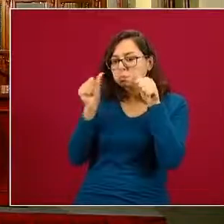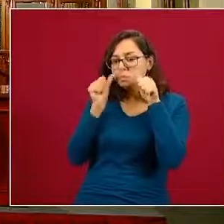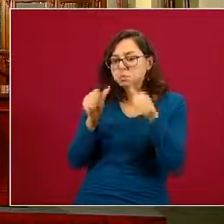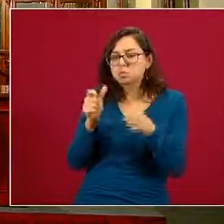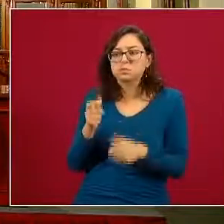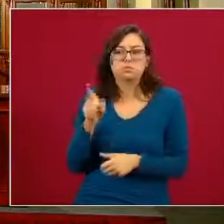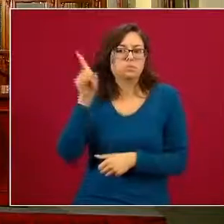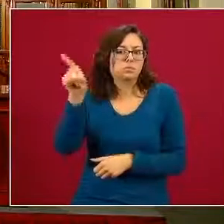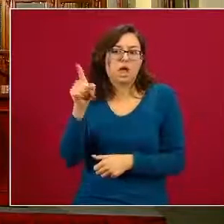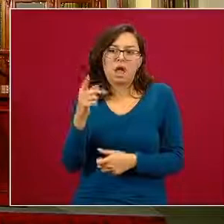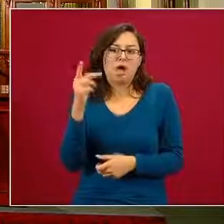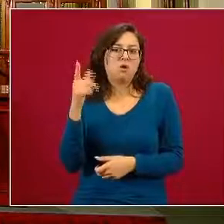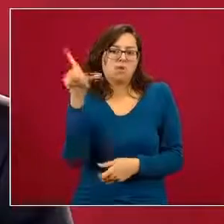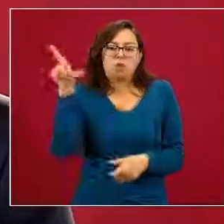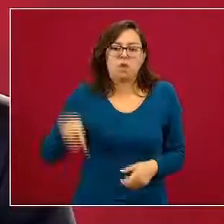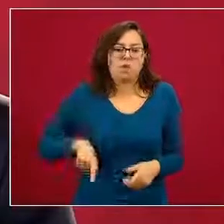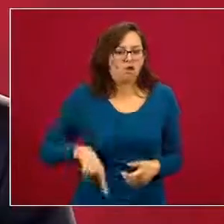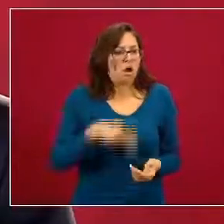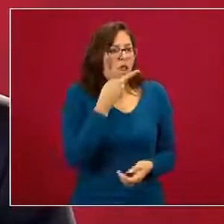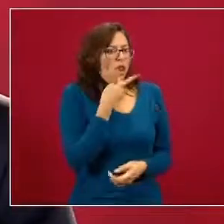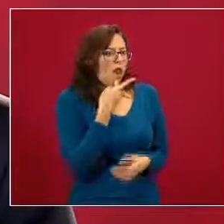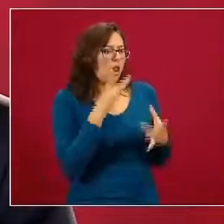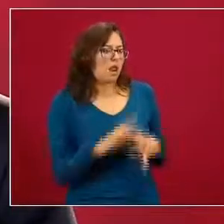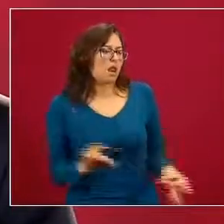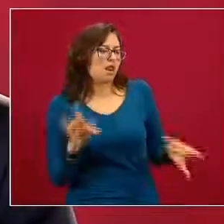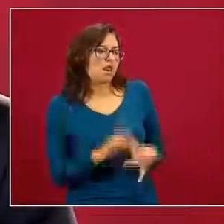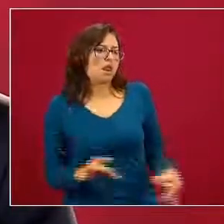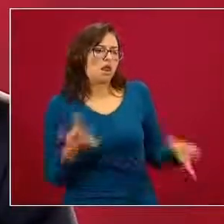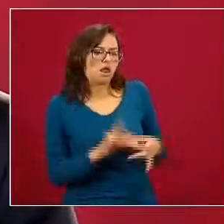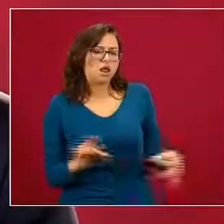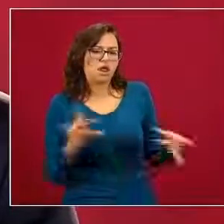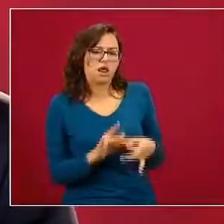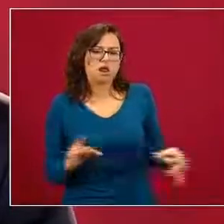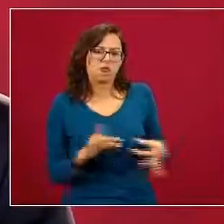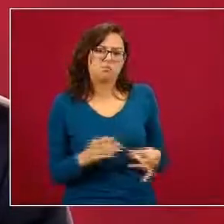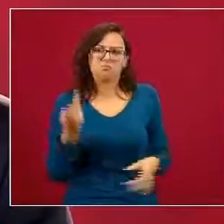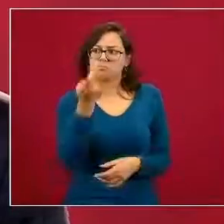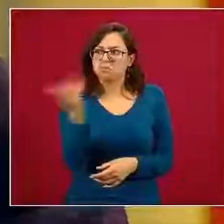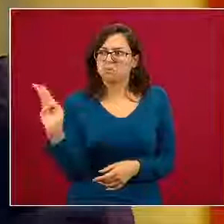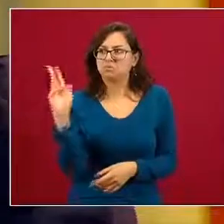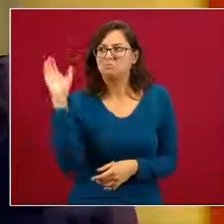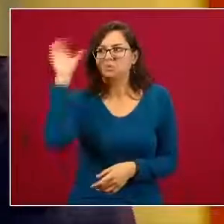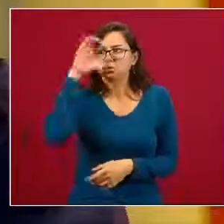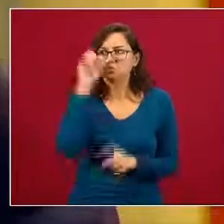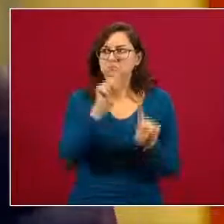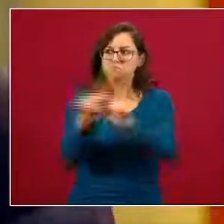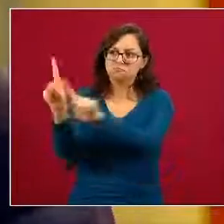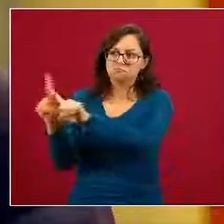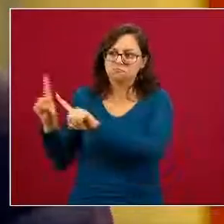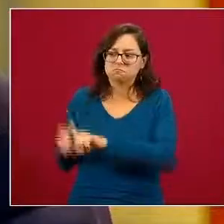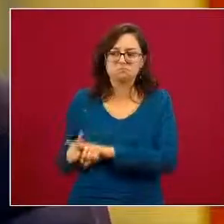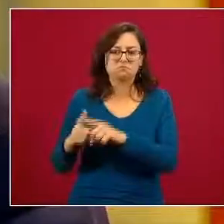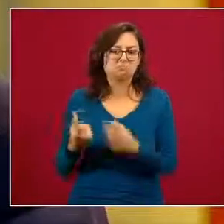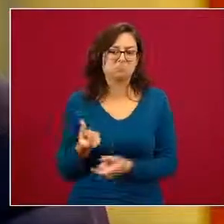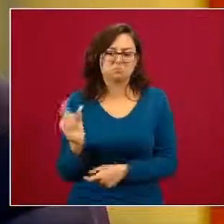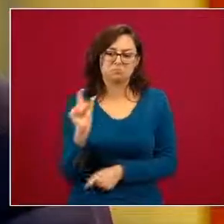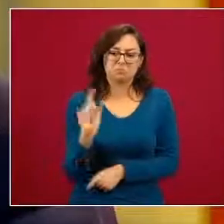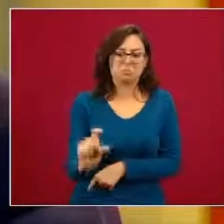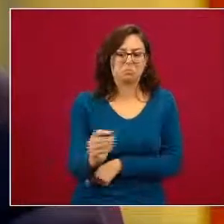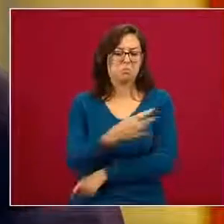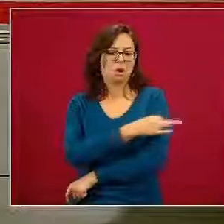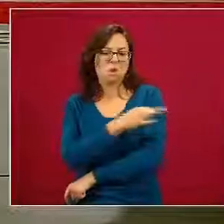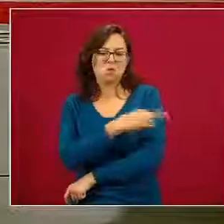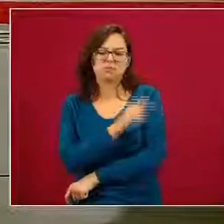una presentación monográfica en la que los científicos rusos comentaron sobre características de este